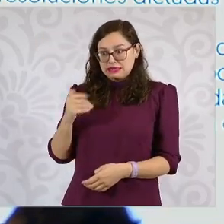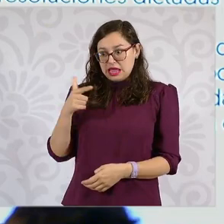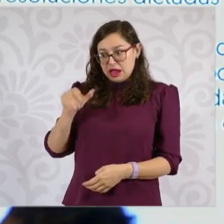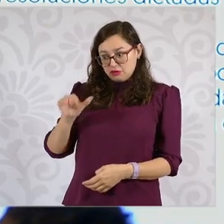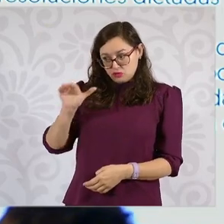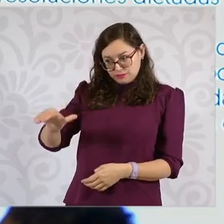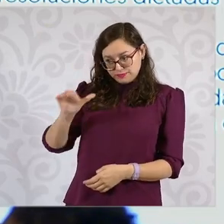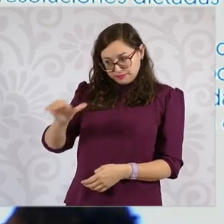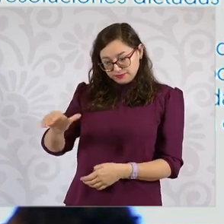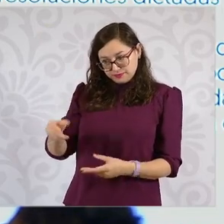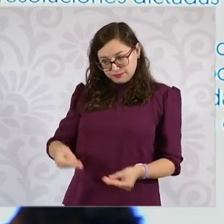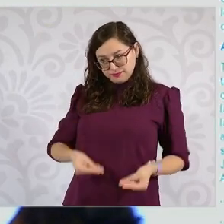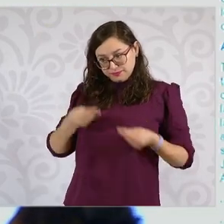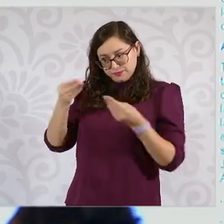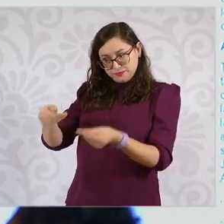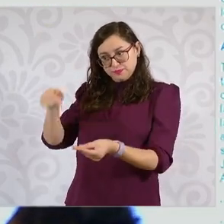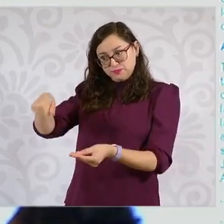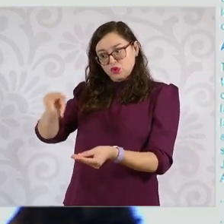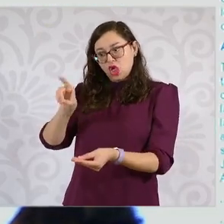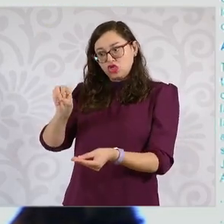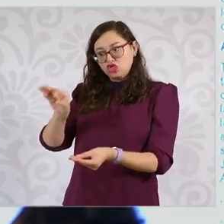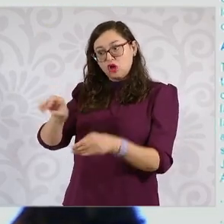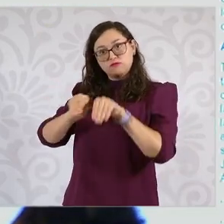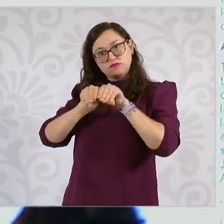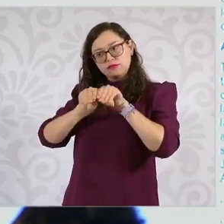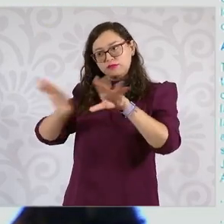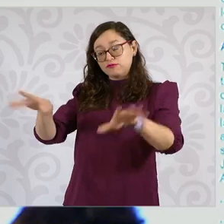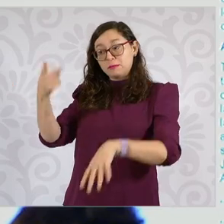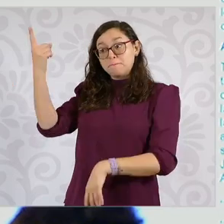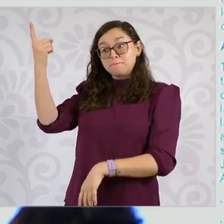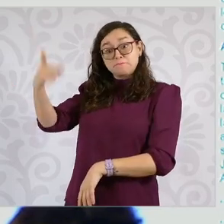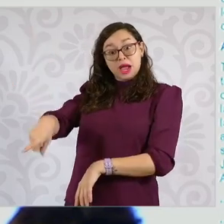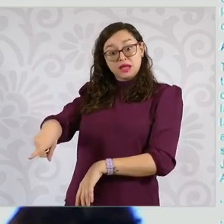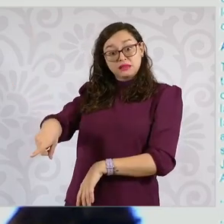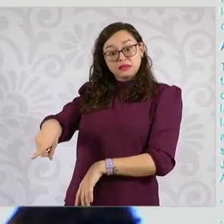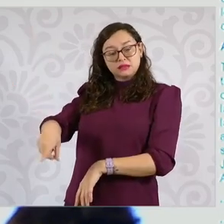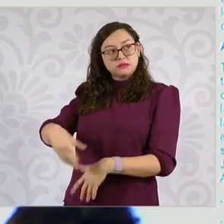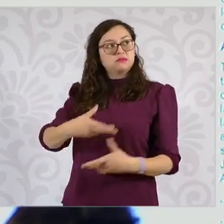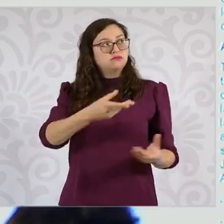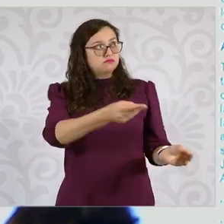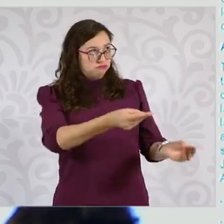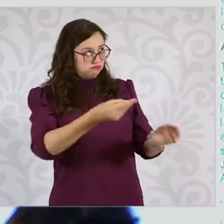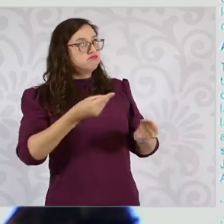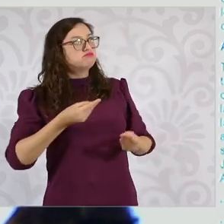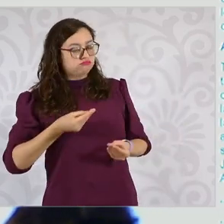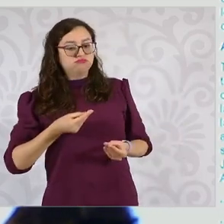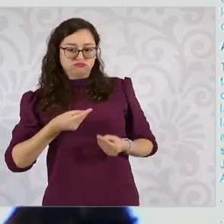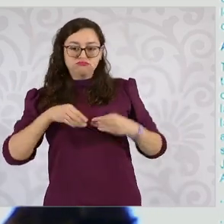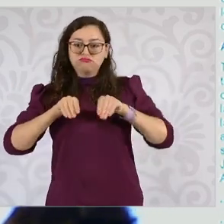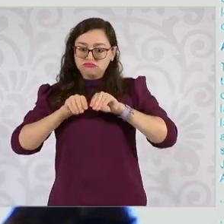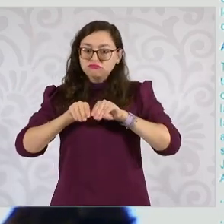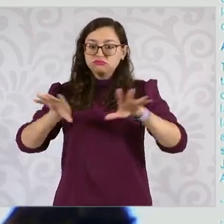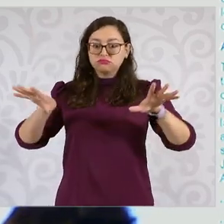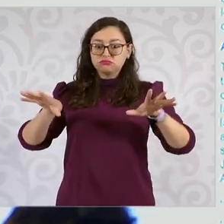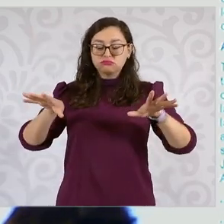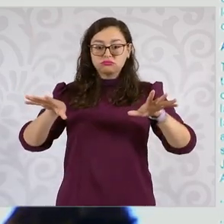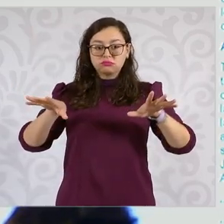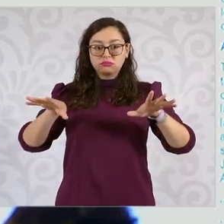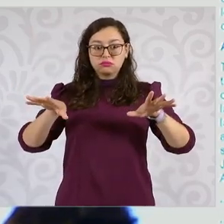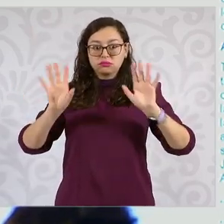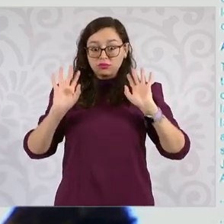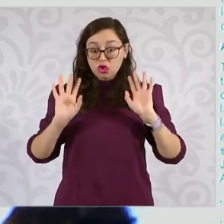legislativo ordena al Ejecutivo publicar en el Diario Oficial de la Federación. Y ahora una